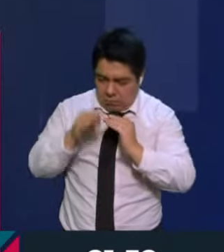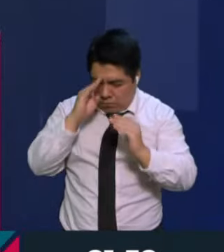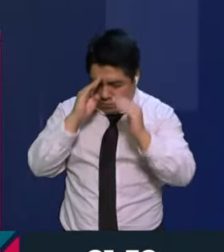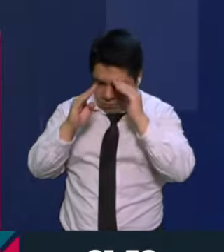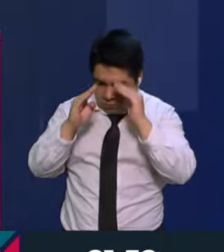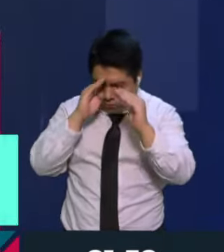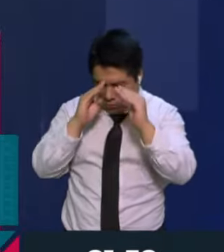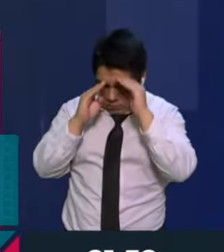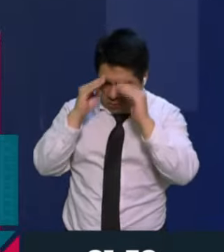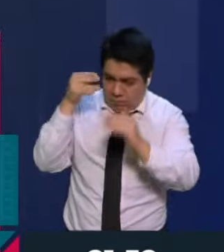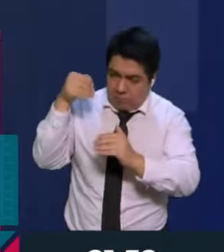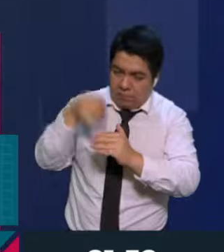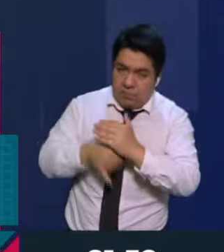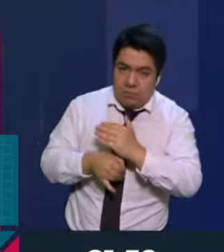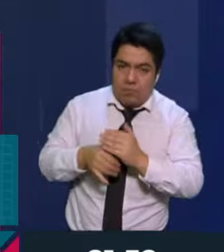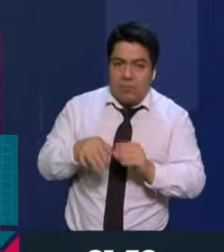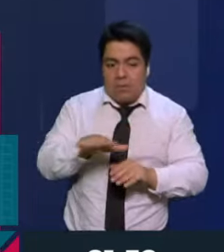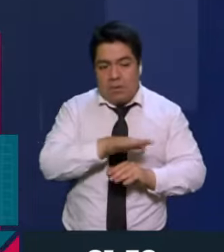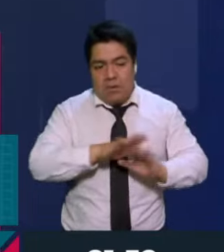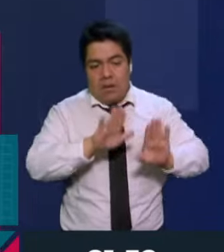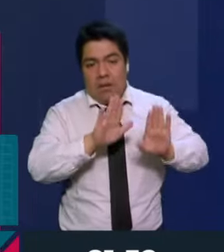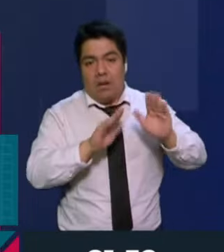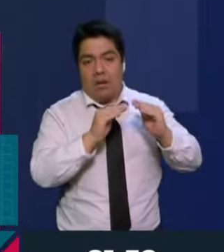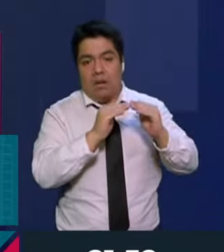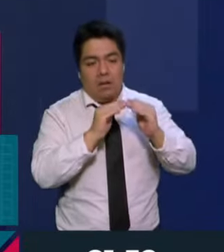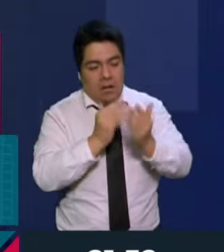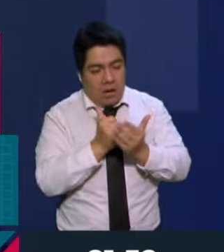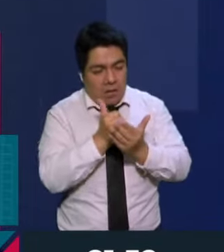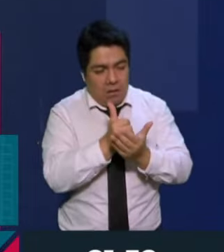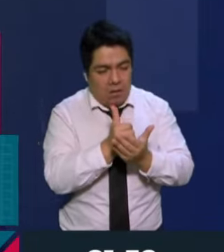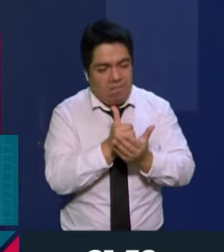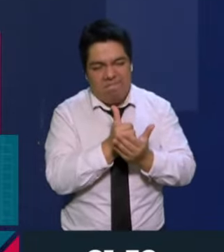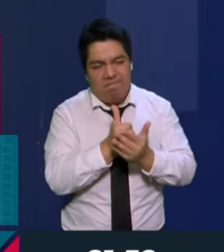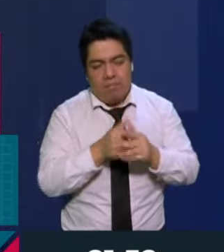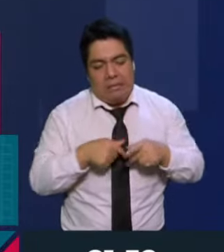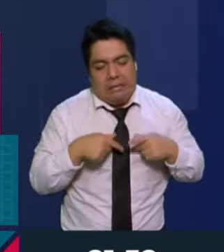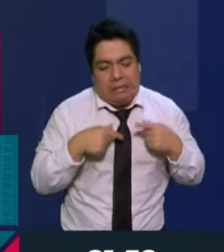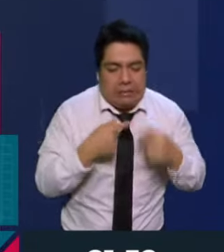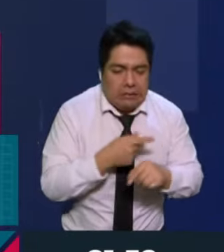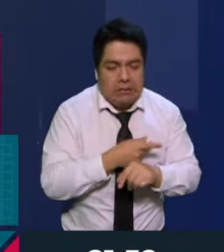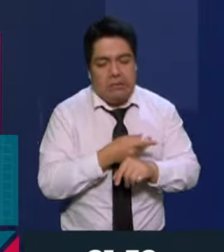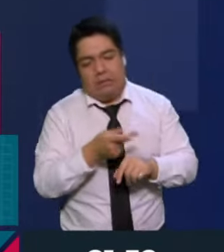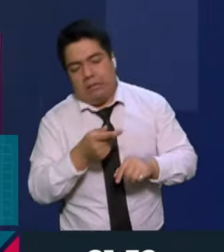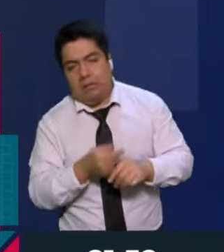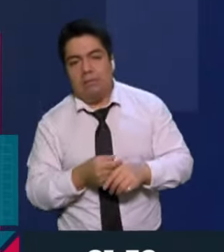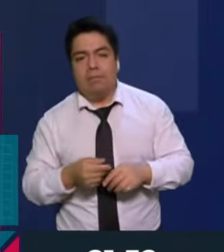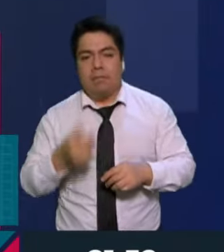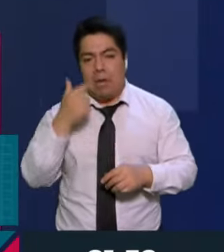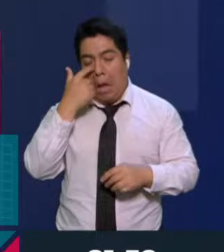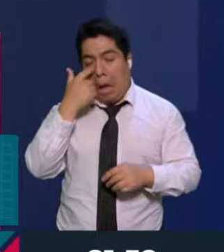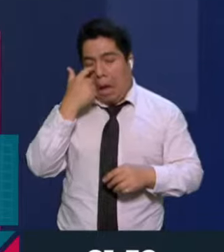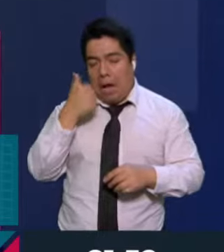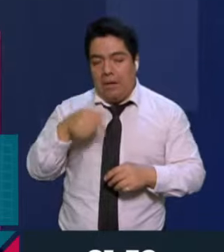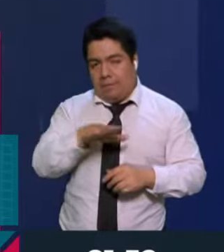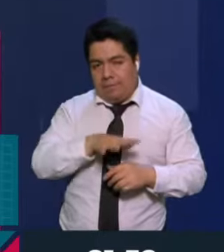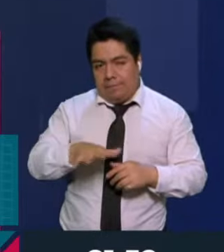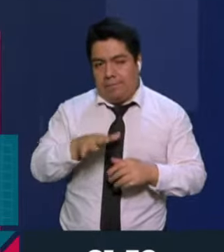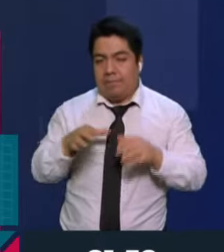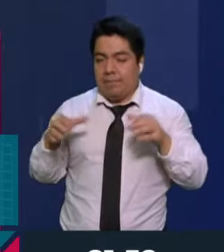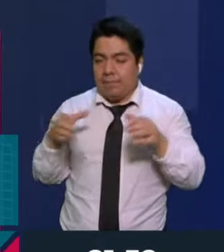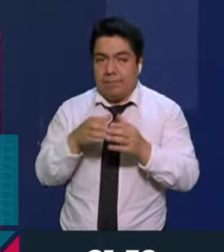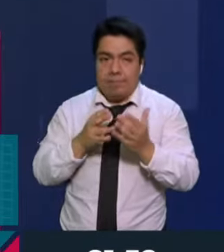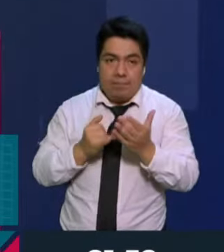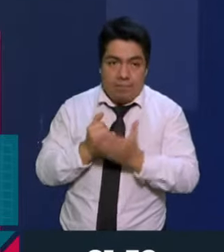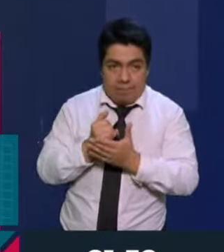ayuda, en lugar de ayudar a la democracia, la debilita. Nosotros sabemos que las minorías son las que convalidan las decisiones en el Congreso y en cualquier